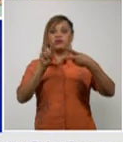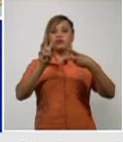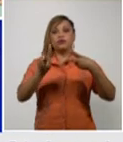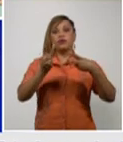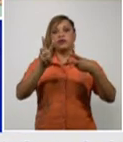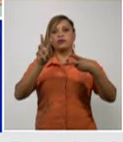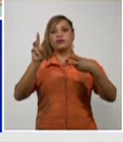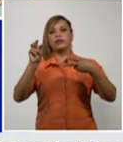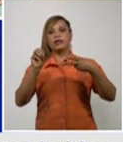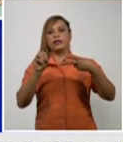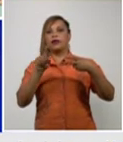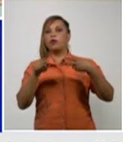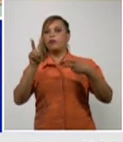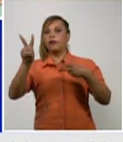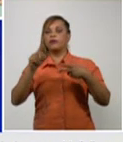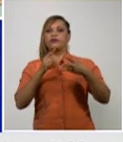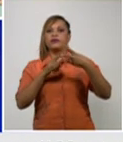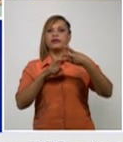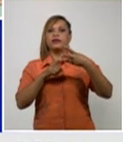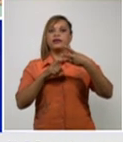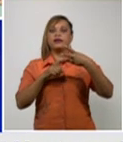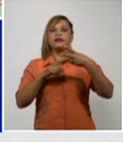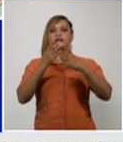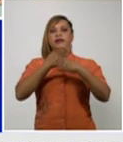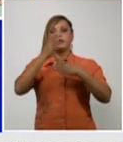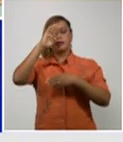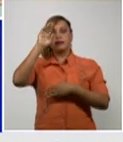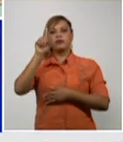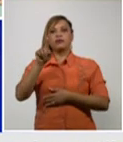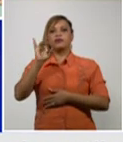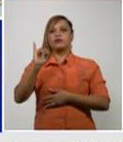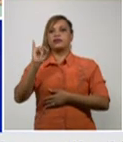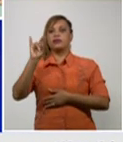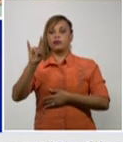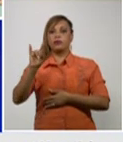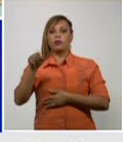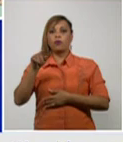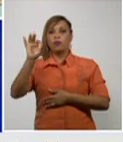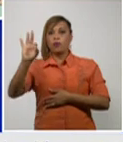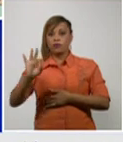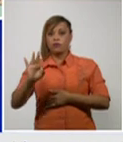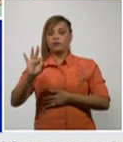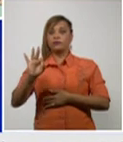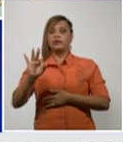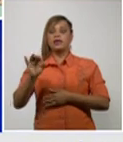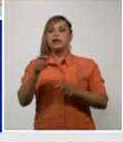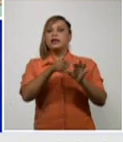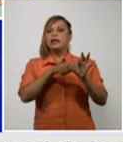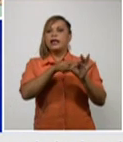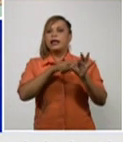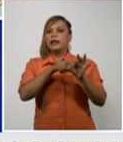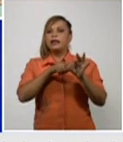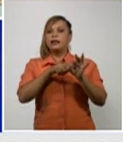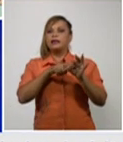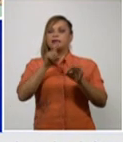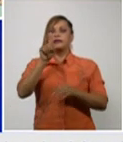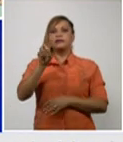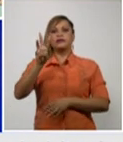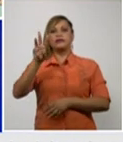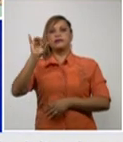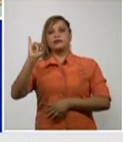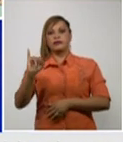Santiago con 169,8 el municipio especial 136